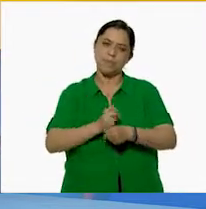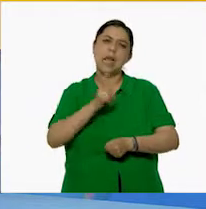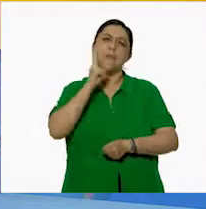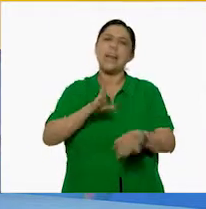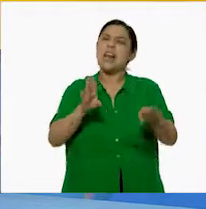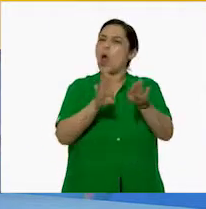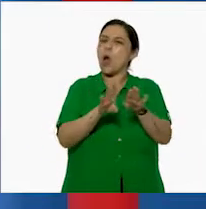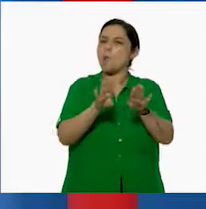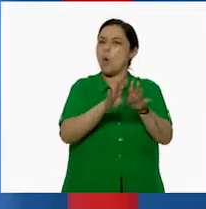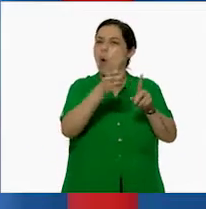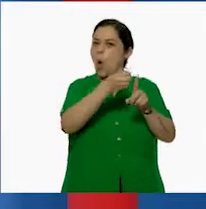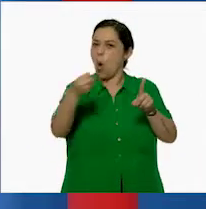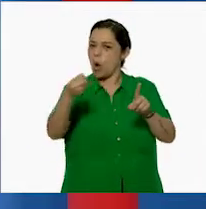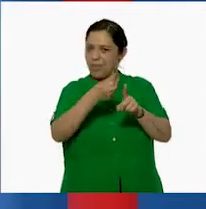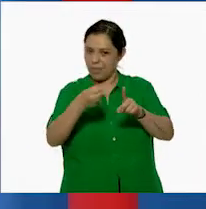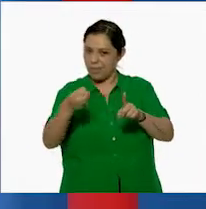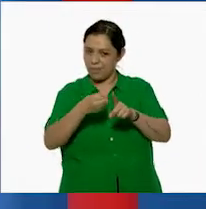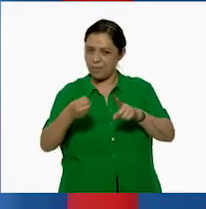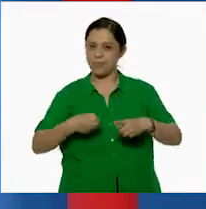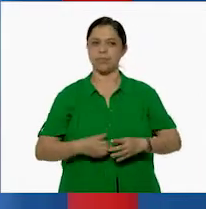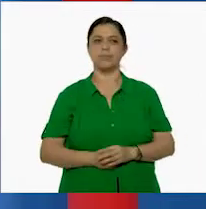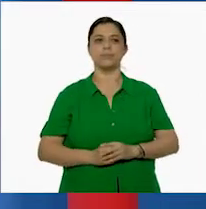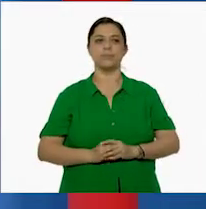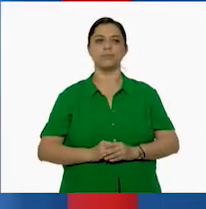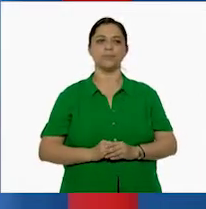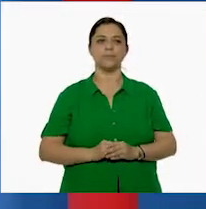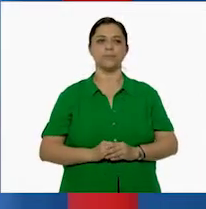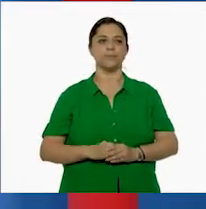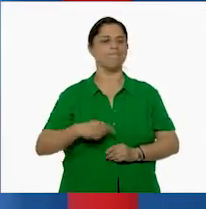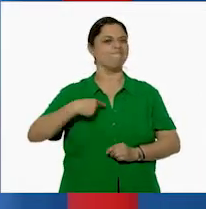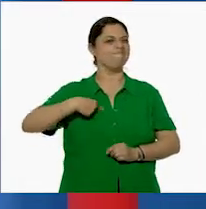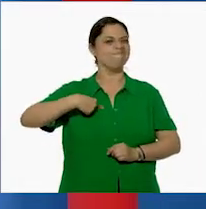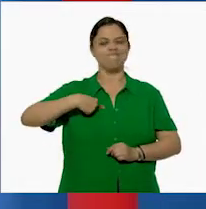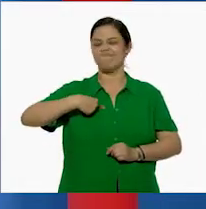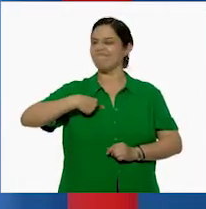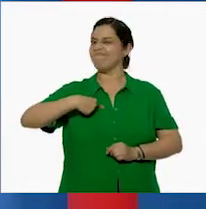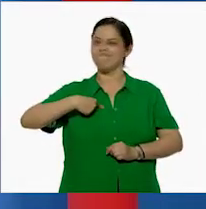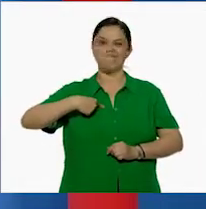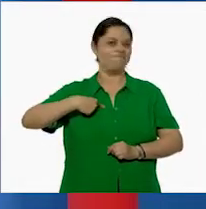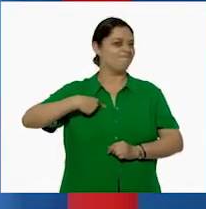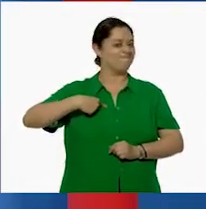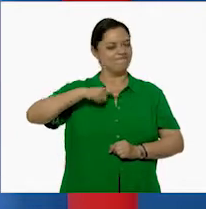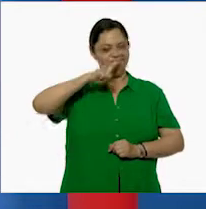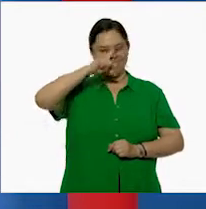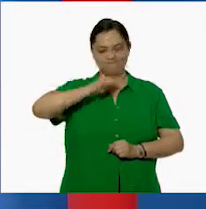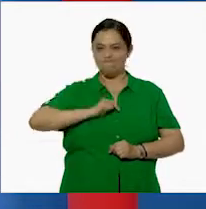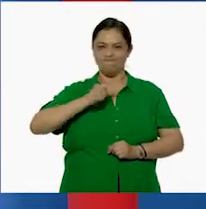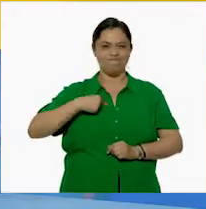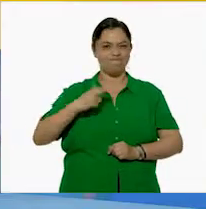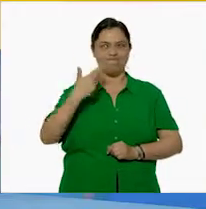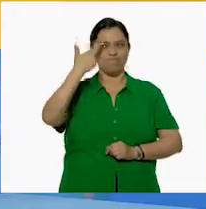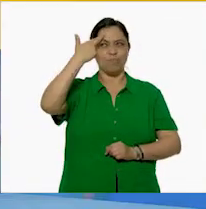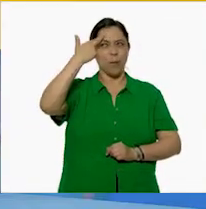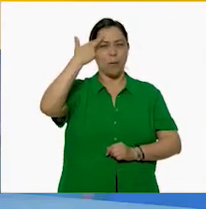procedimiento. La verdad es que mi memoria está volviendo a fallar, maestro. Vamos a ver un poco